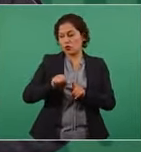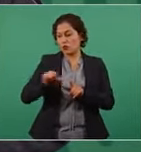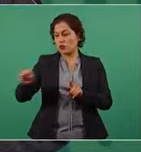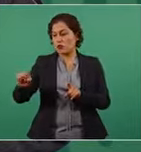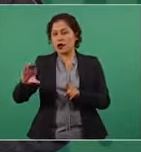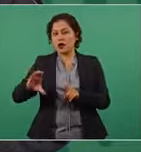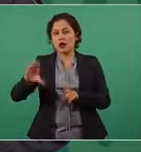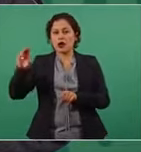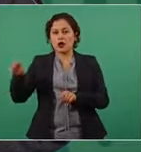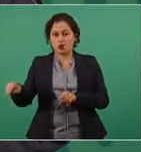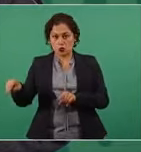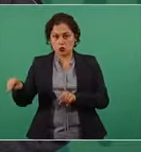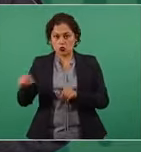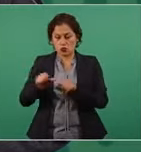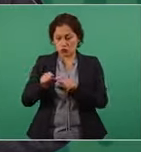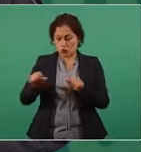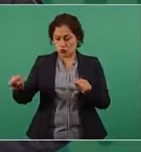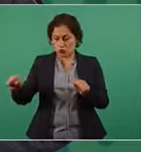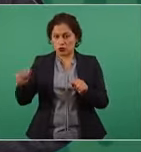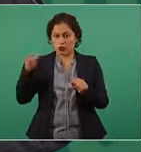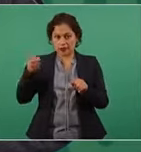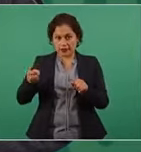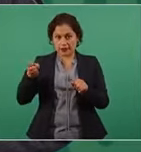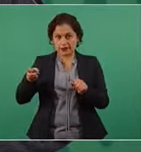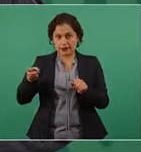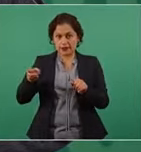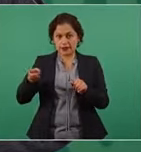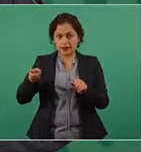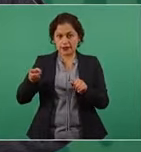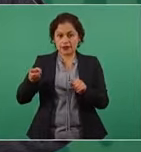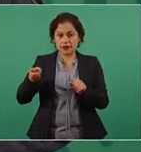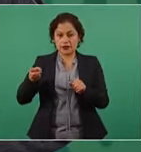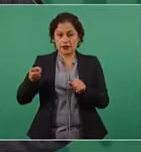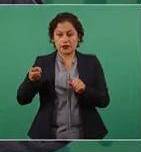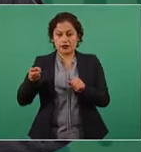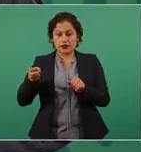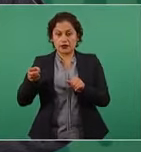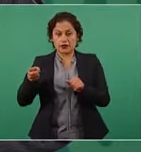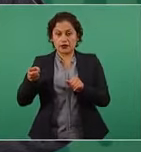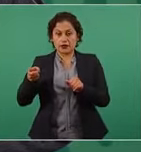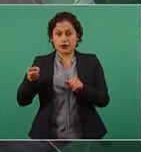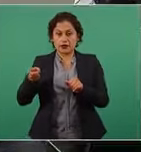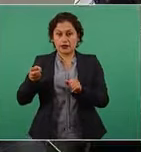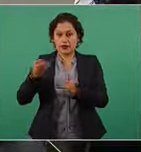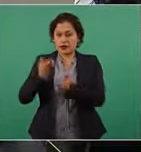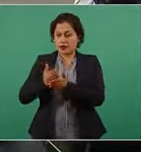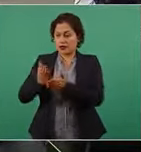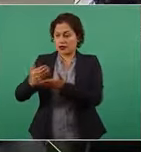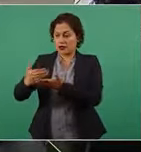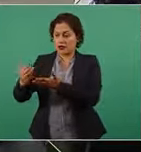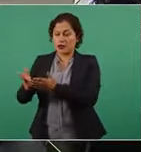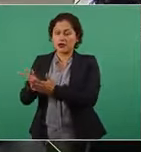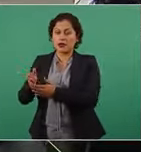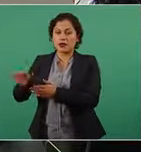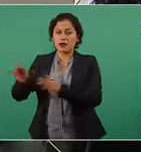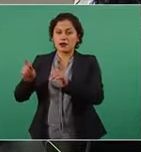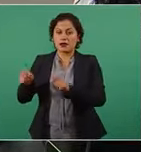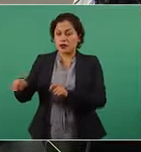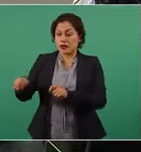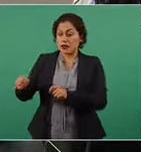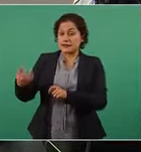dividió ese cinco sur lo ganó Grupo México,